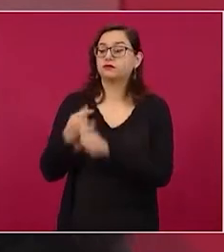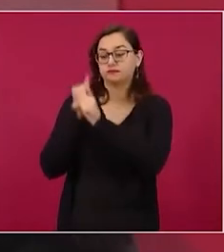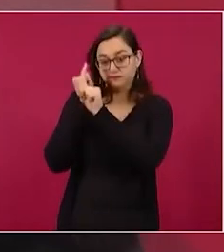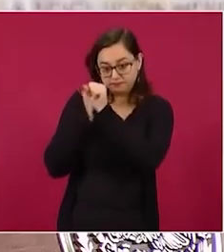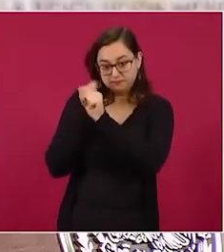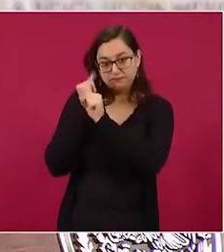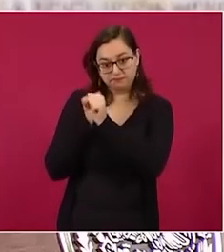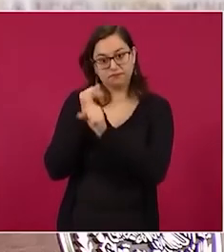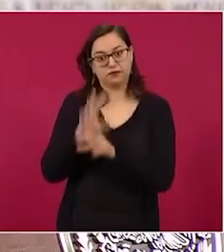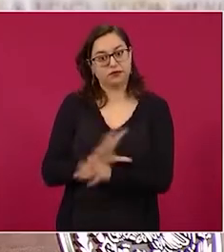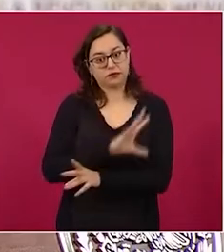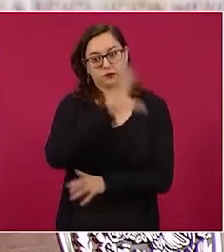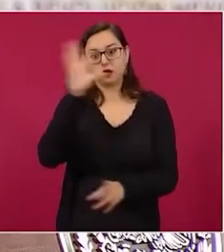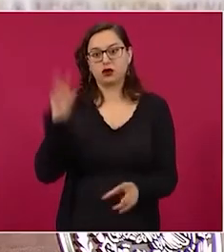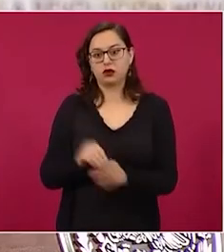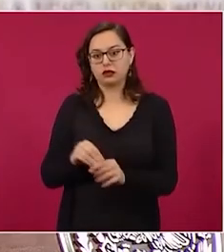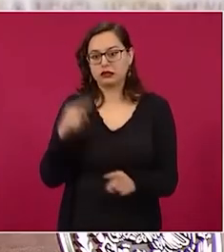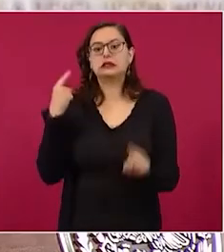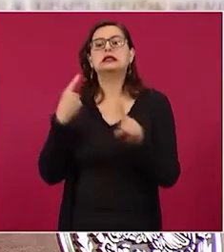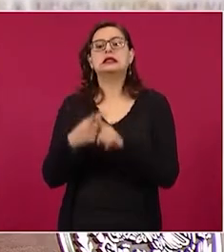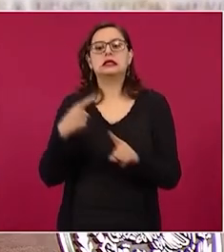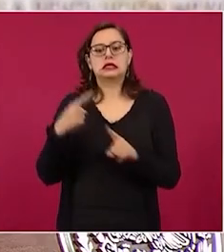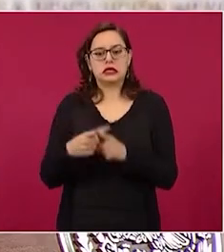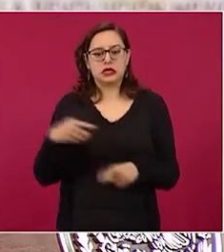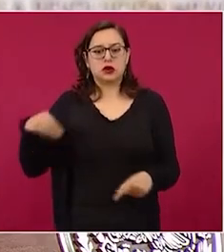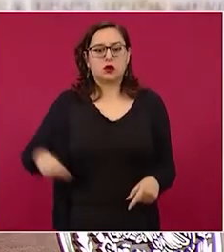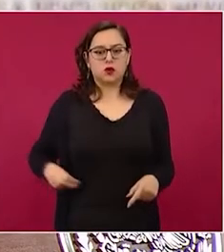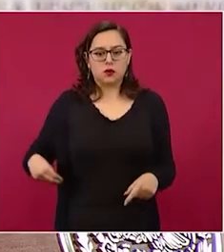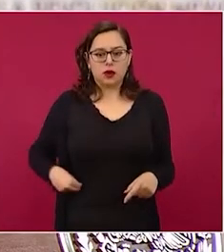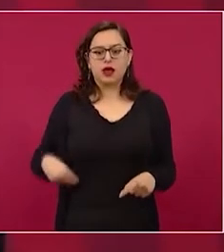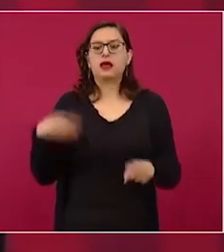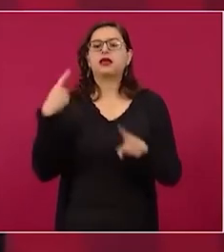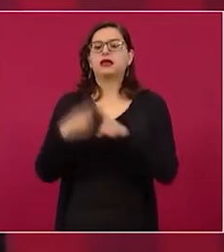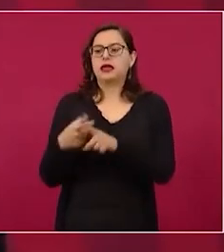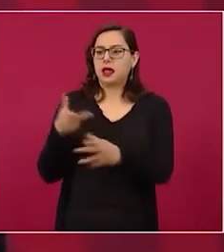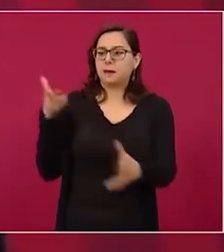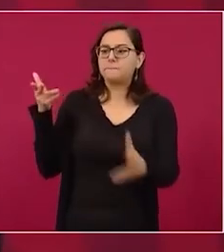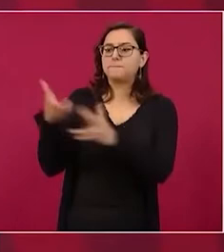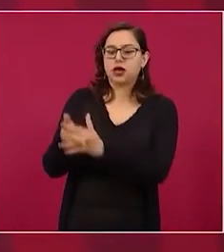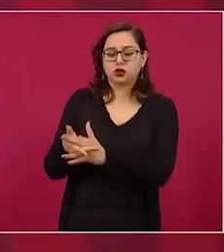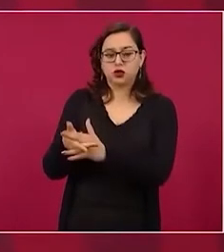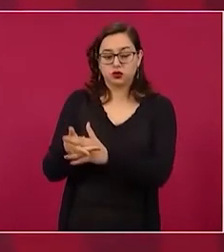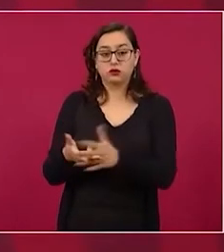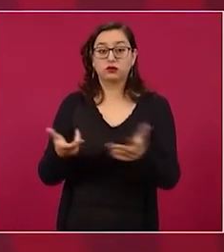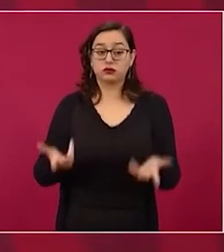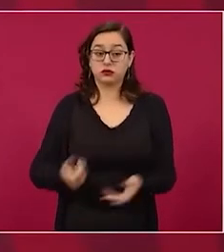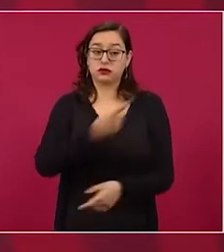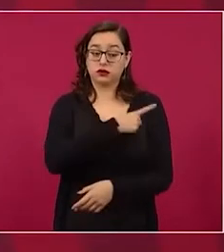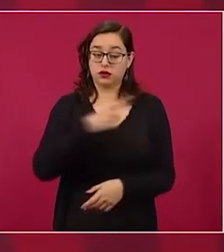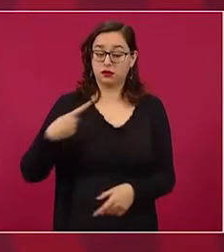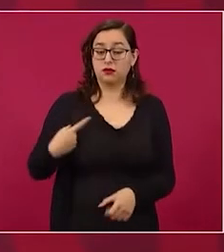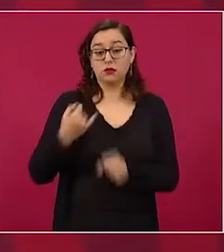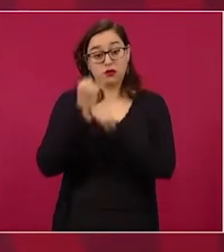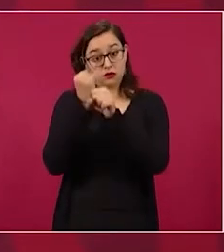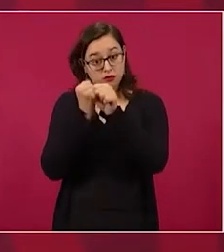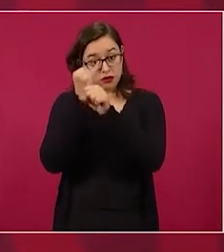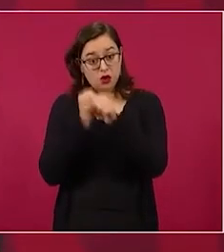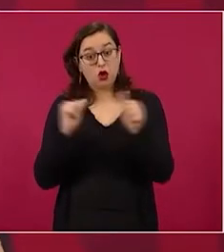son los responsables. Verlo con mucha responsabilidad,